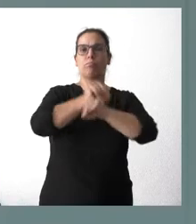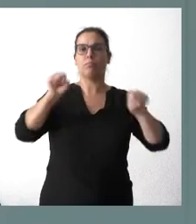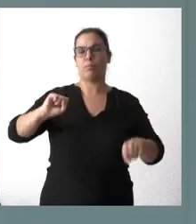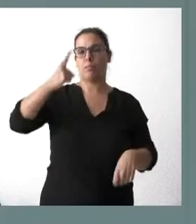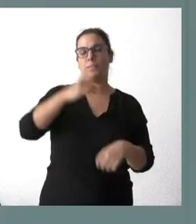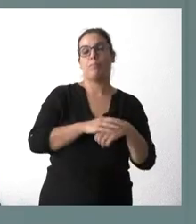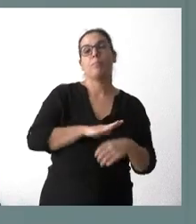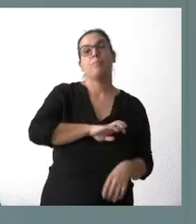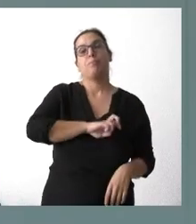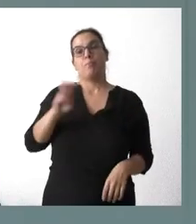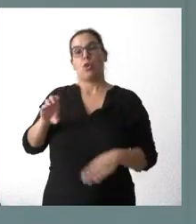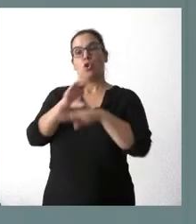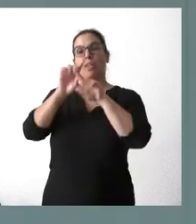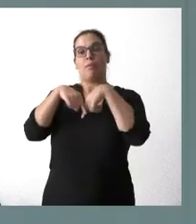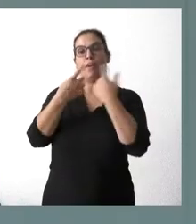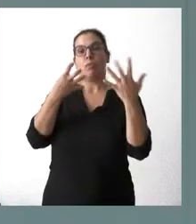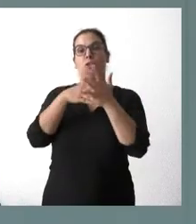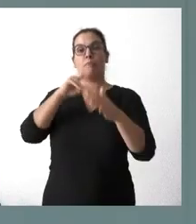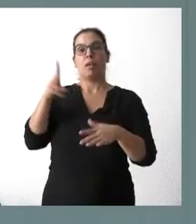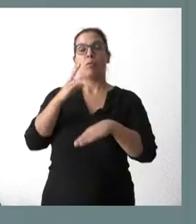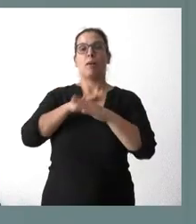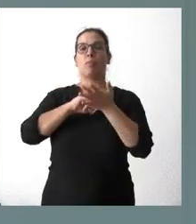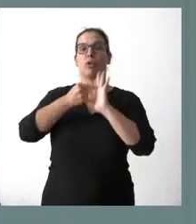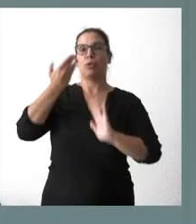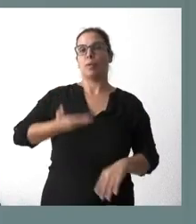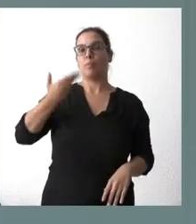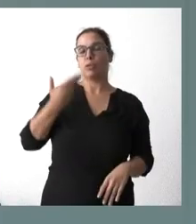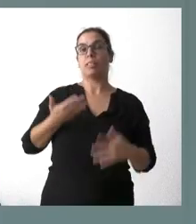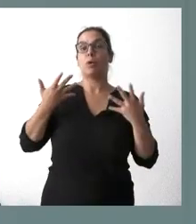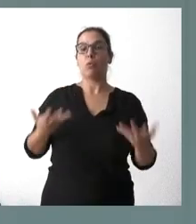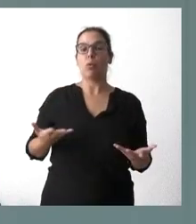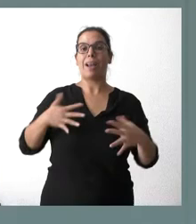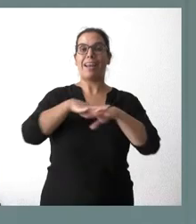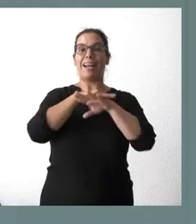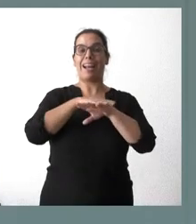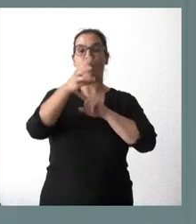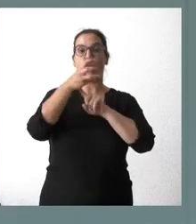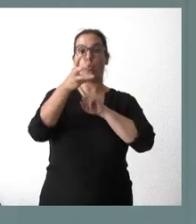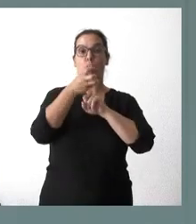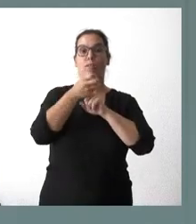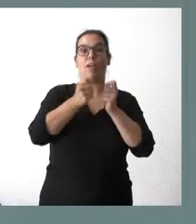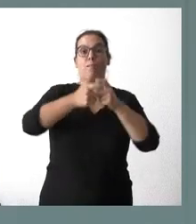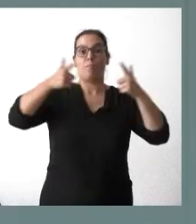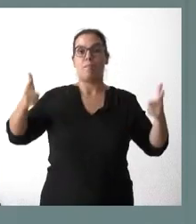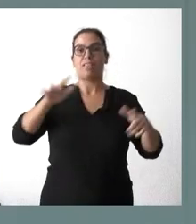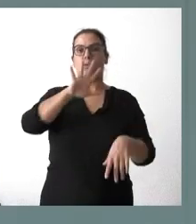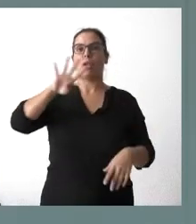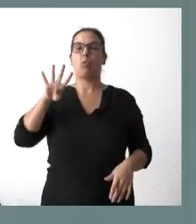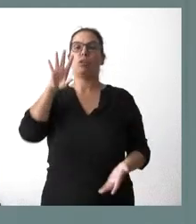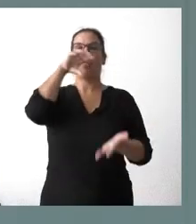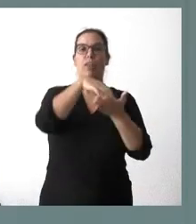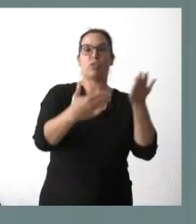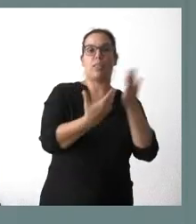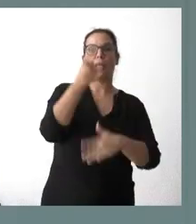Consejería de Familia, 900.000 euros para un proyecto relevante, que es extender la red wifi a 54 centros de día y centros de menores.